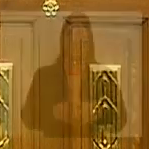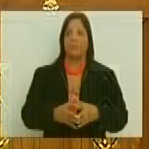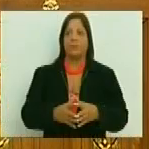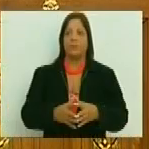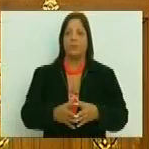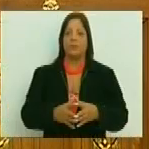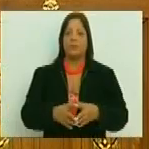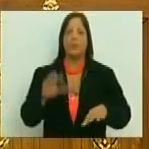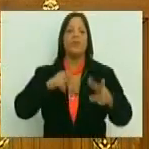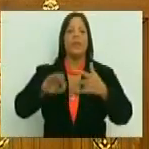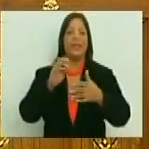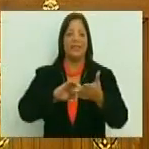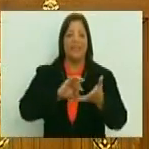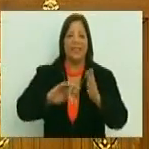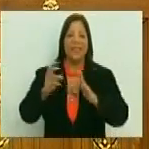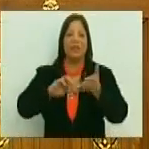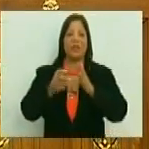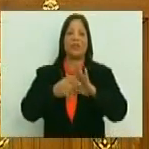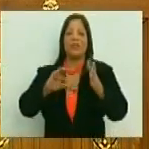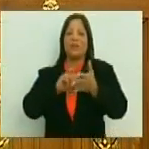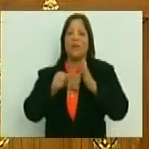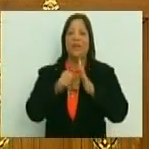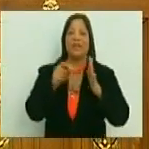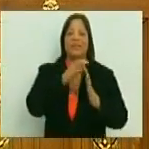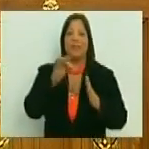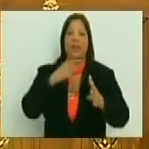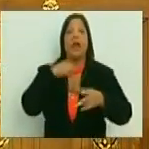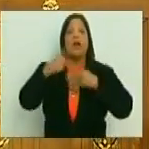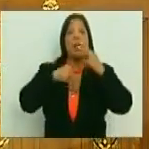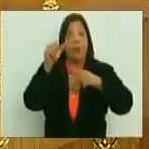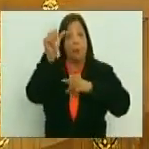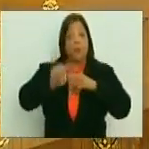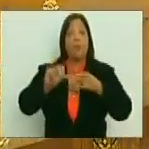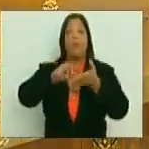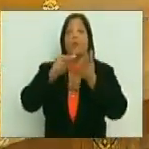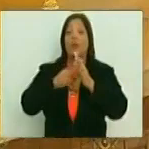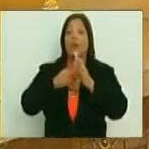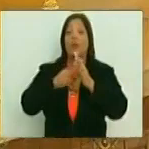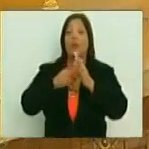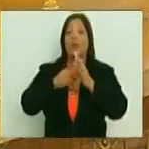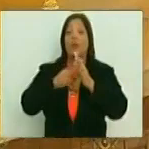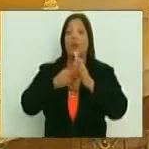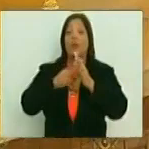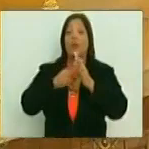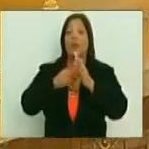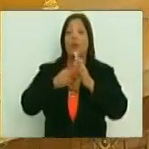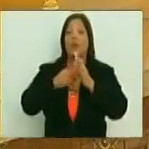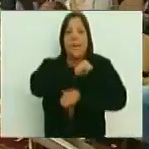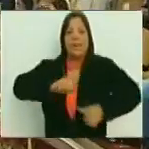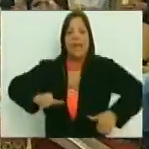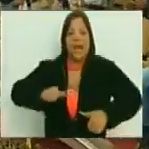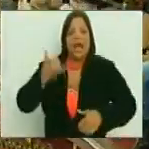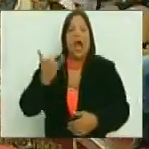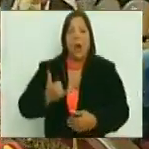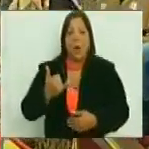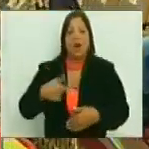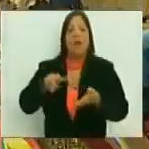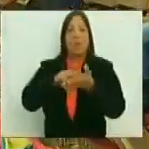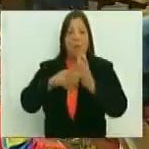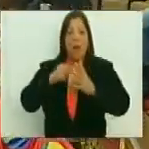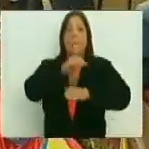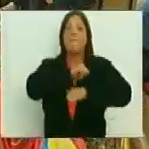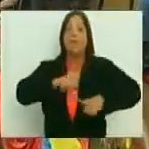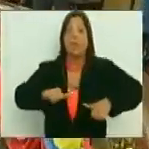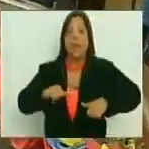amplia diversidad cultural. Que no puedo dejar de pasar por alto los militares y que siendo él un